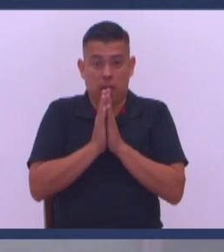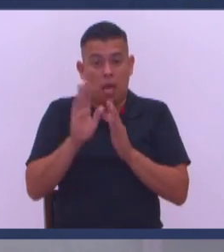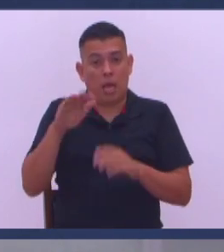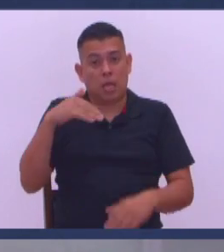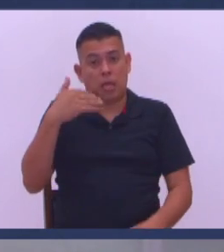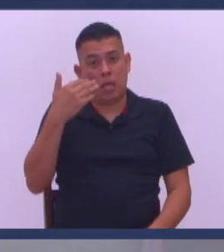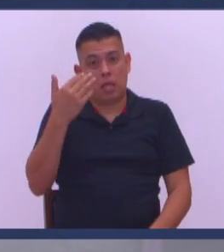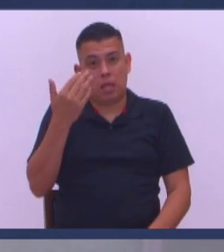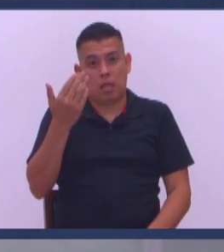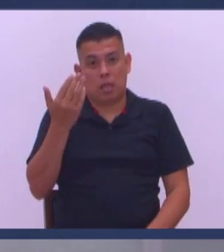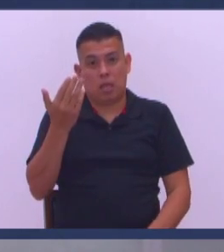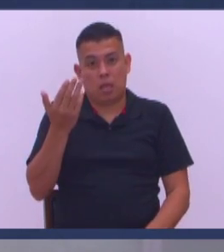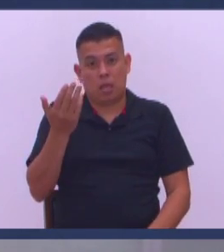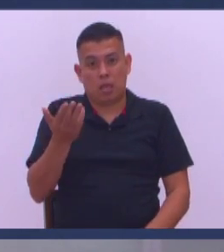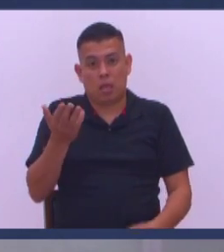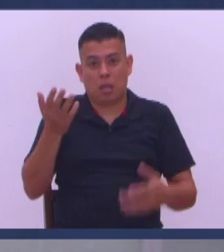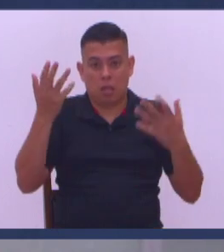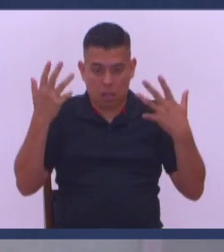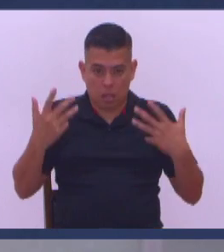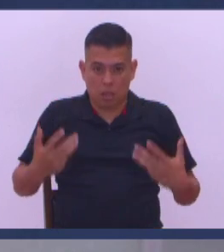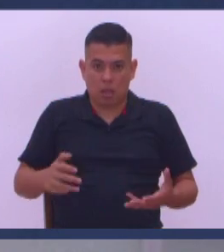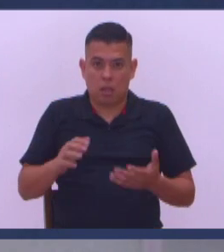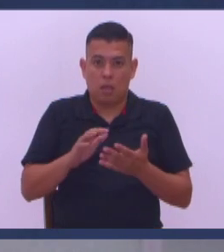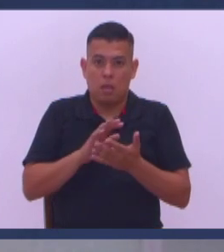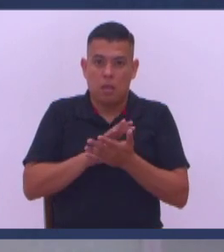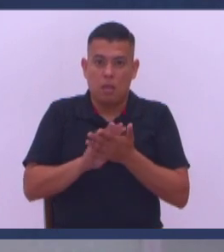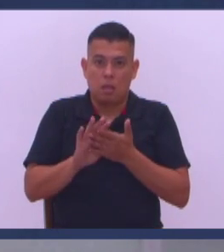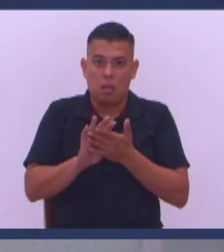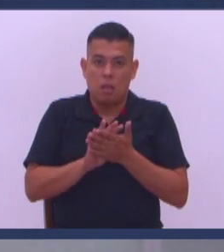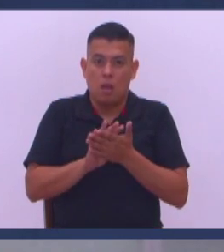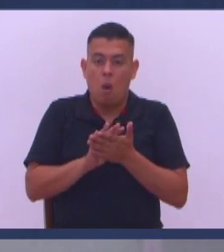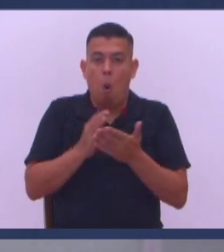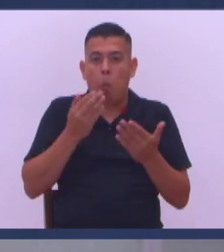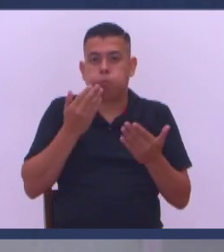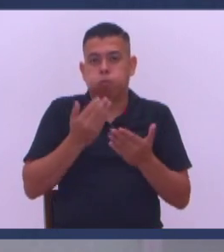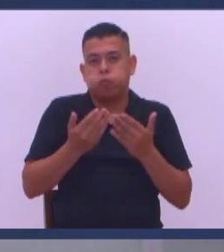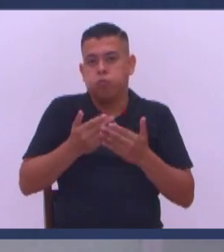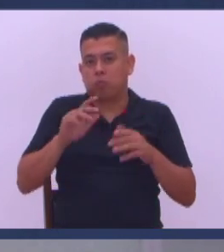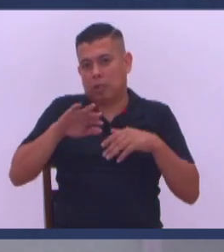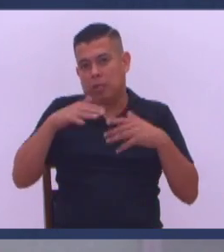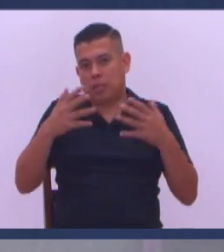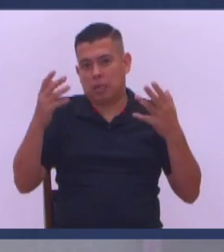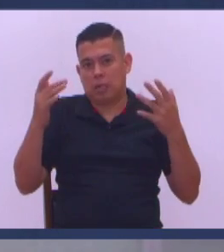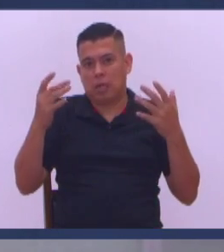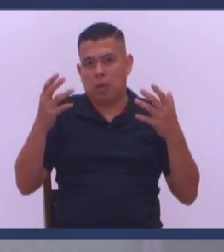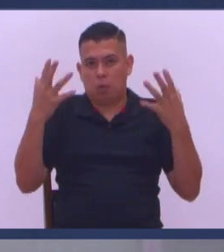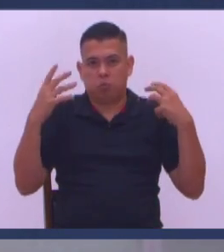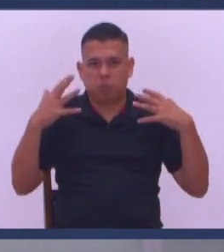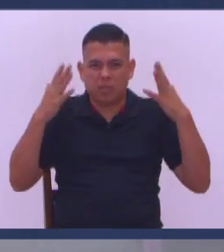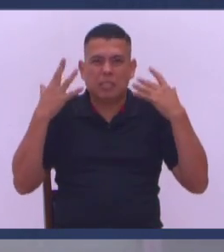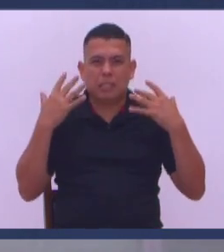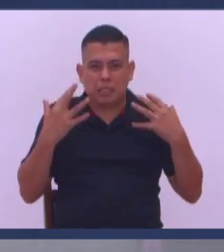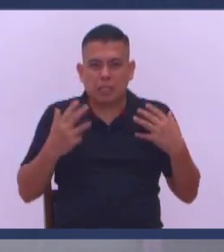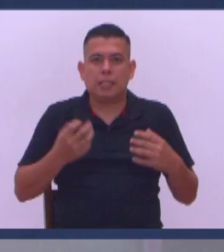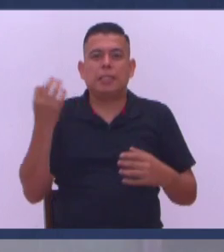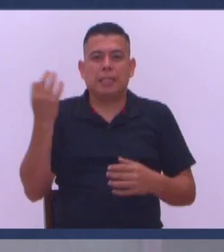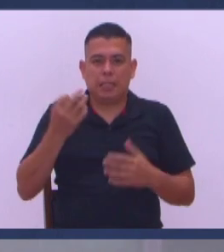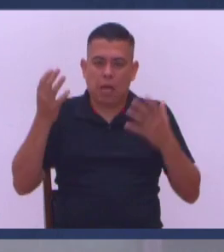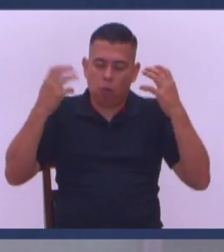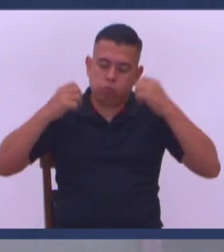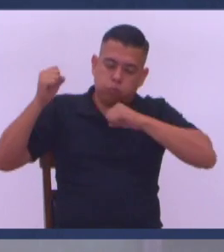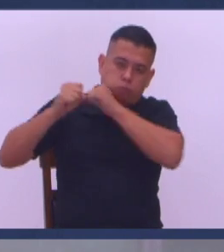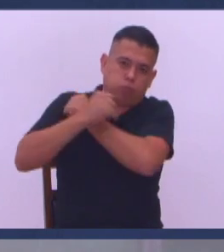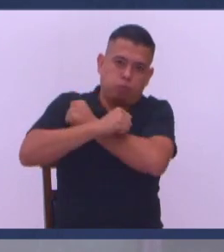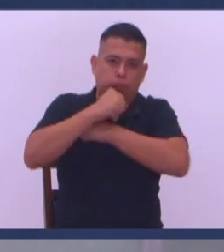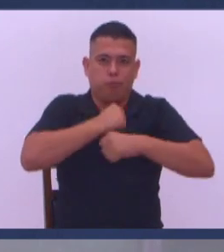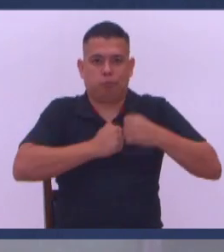ellos Después de tener Una abrupción Totales Después de haber tenido Intimidad Por placer O derramamiento De fluidos Tienen que hacerlo Completo